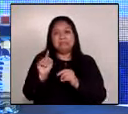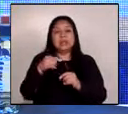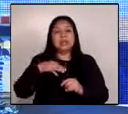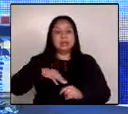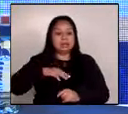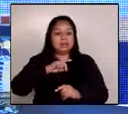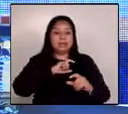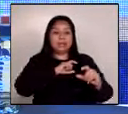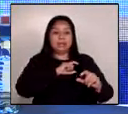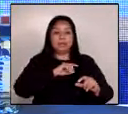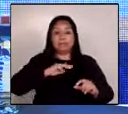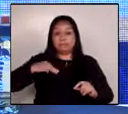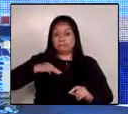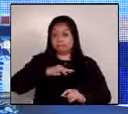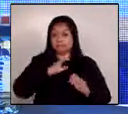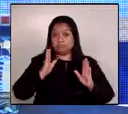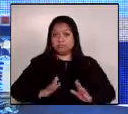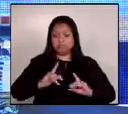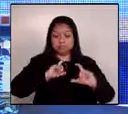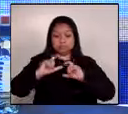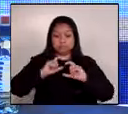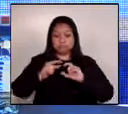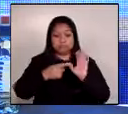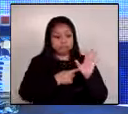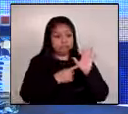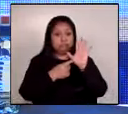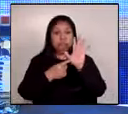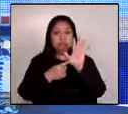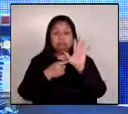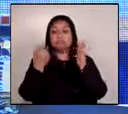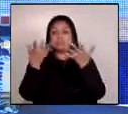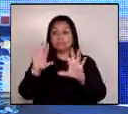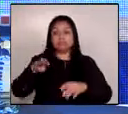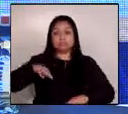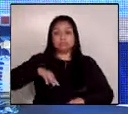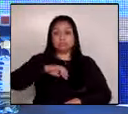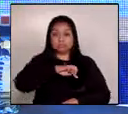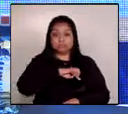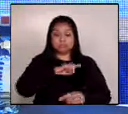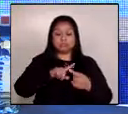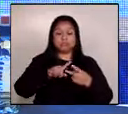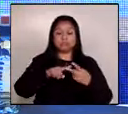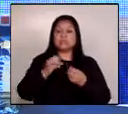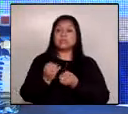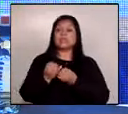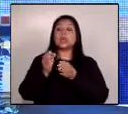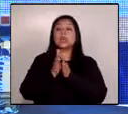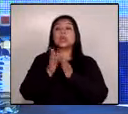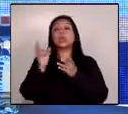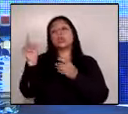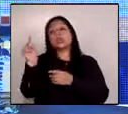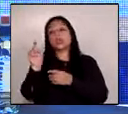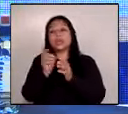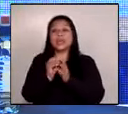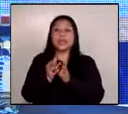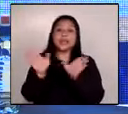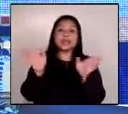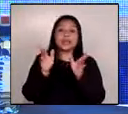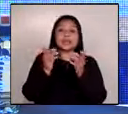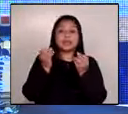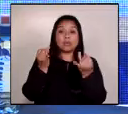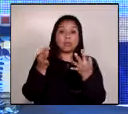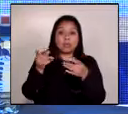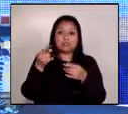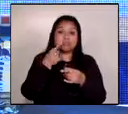comunicaciones ha puesto al conocimiento tanto del ministerio público como de la contraloría general de cuentas esperaríamos que hayan resultados de estas